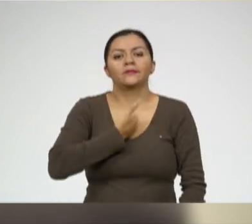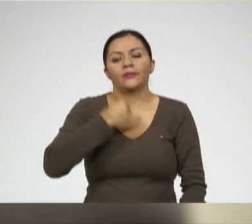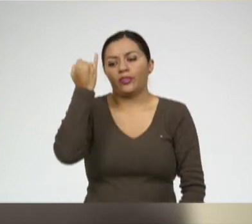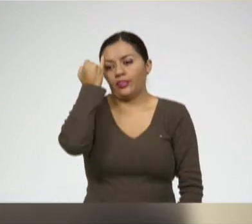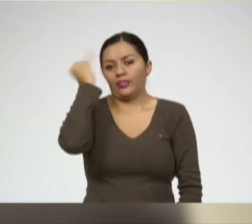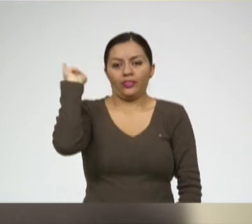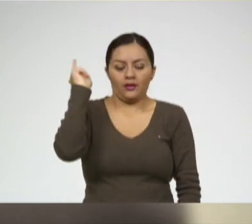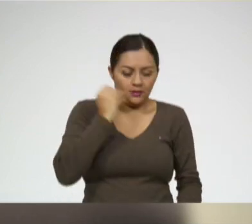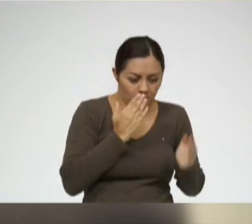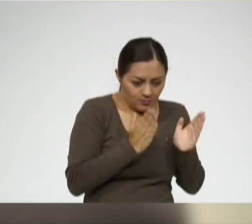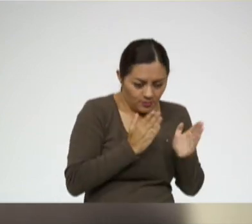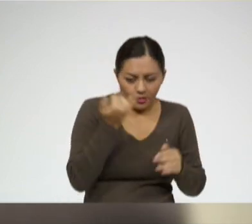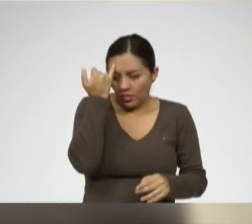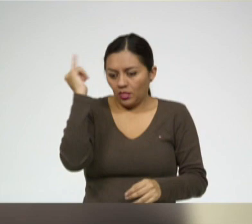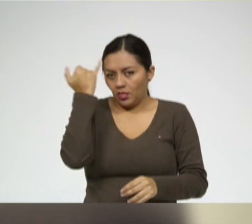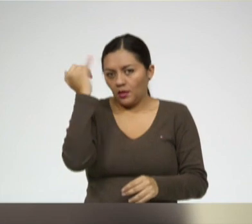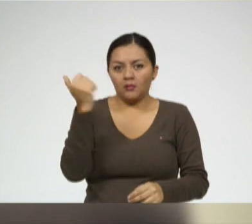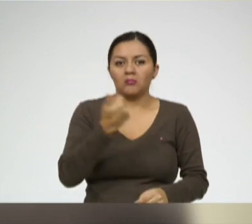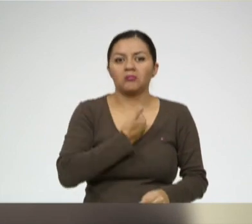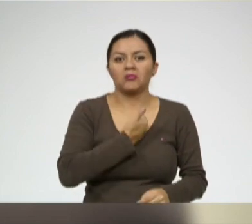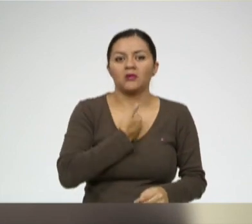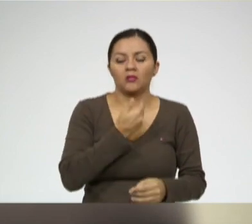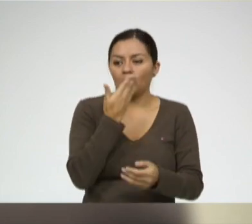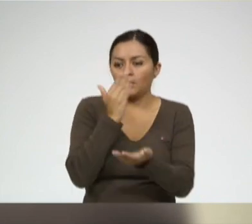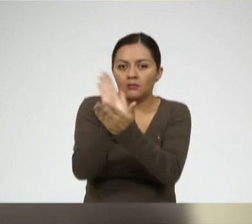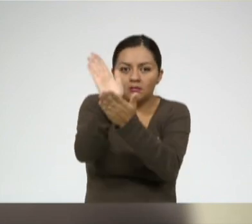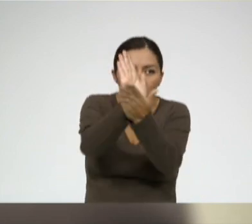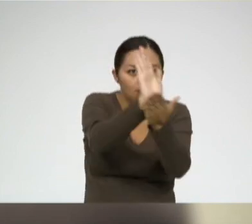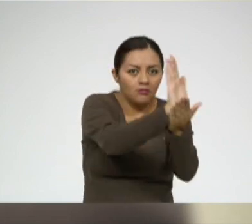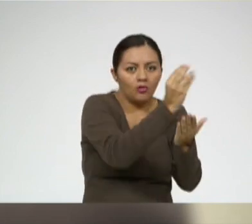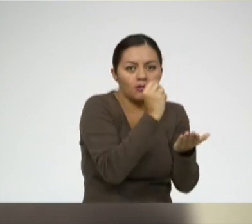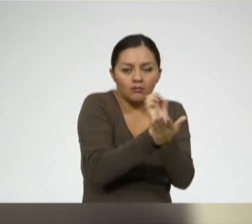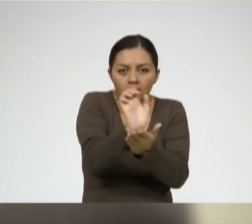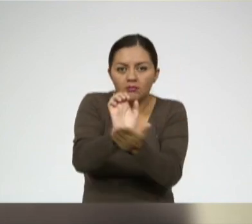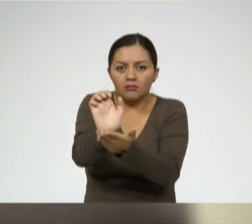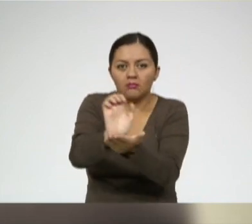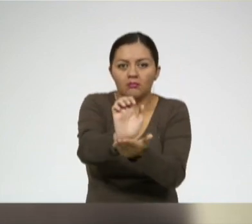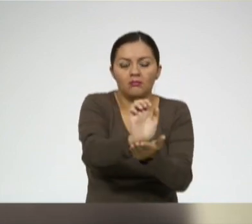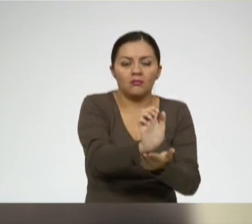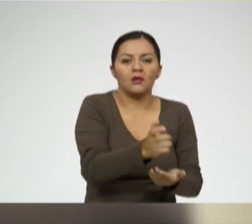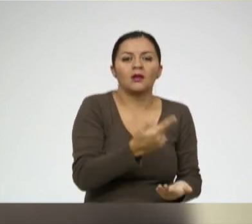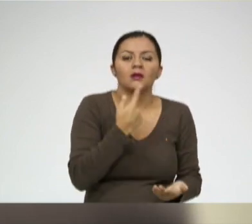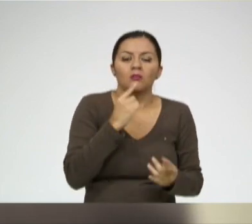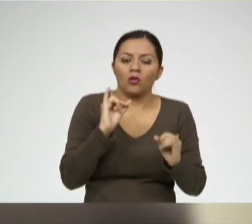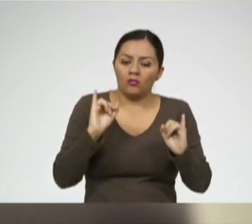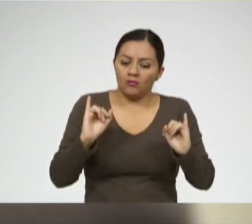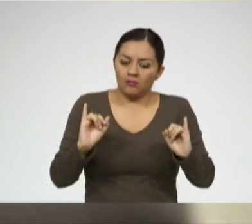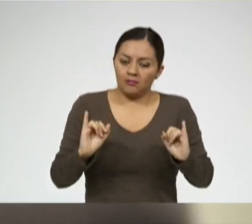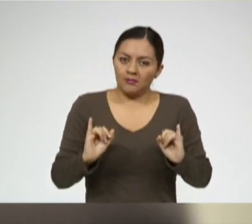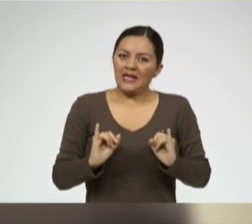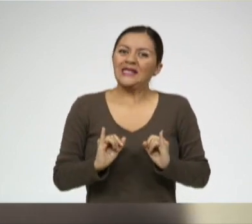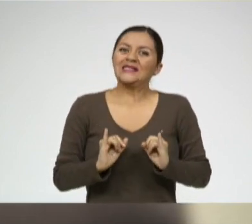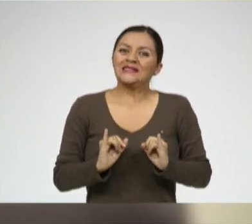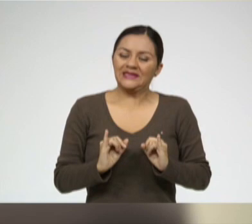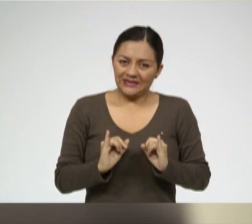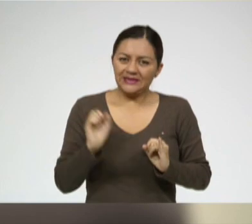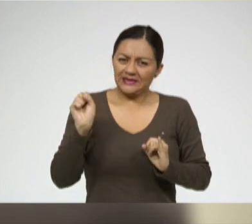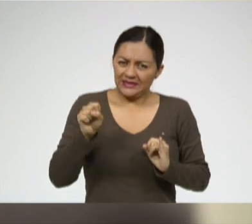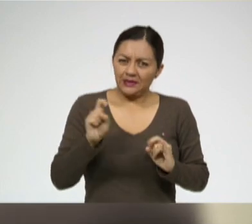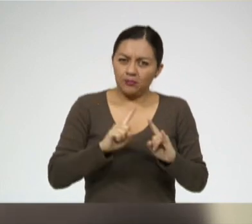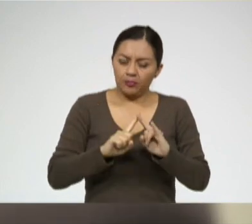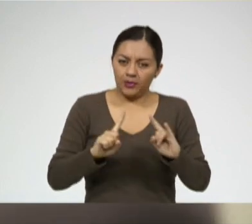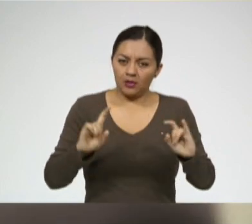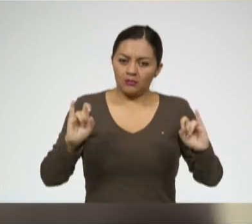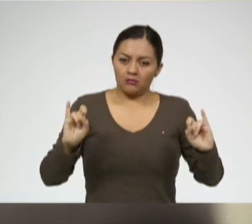hacía mis dietas y me restringía en la comida. Entonces empecé a bajar de peso. Pero siempre he tenido el problema de que bajas de peso